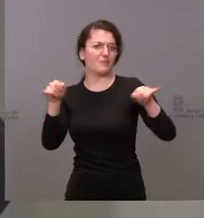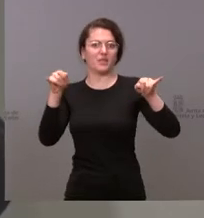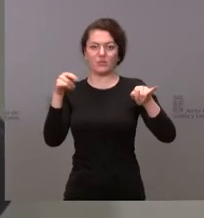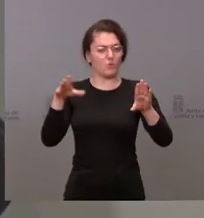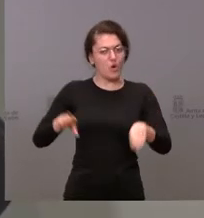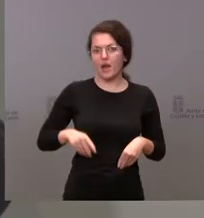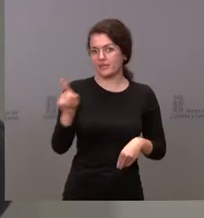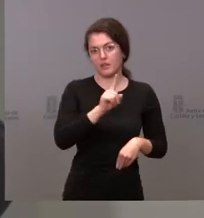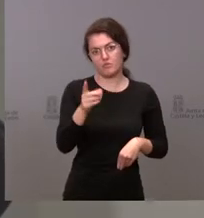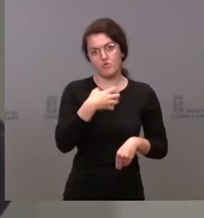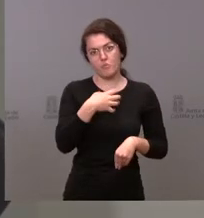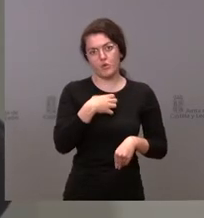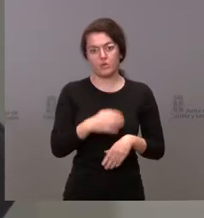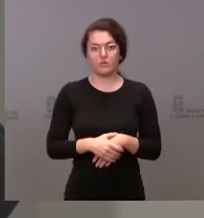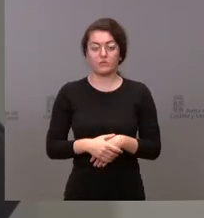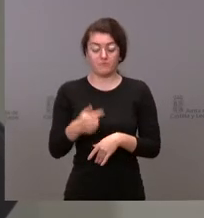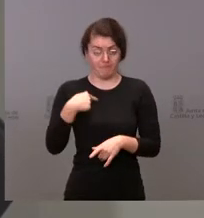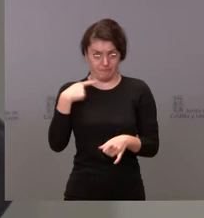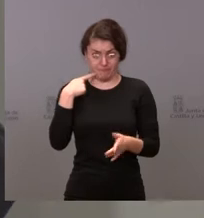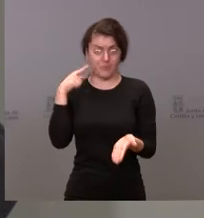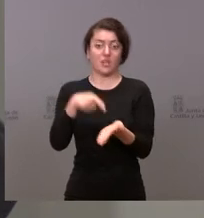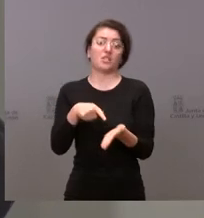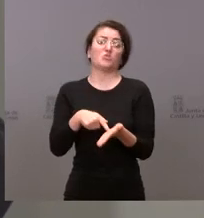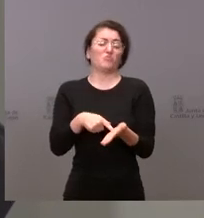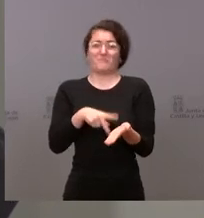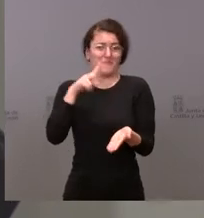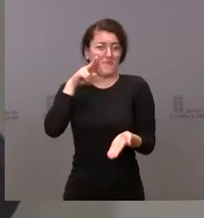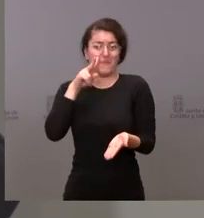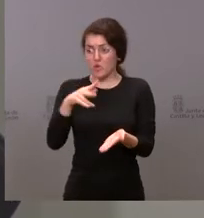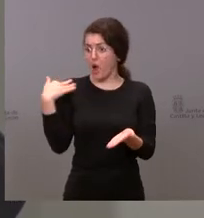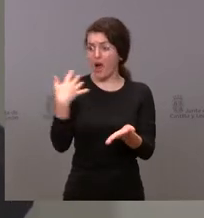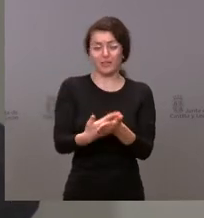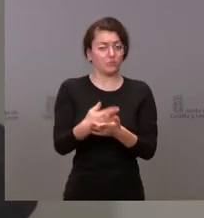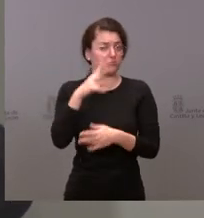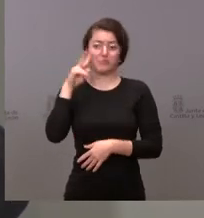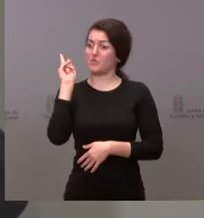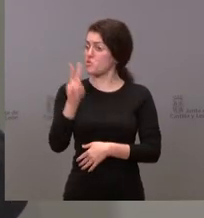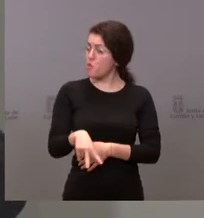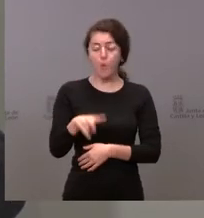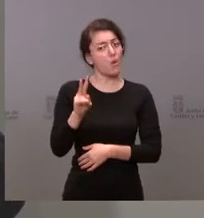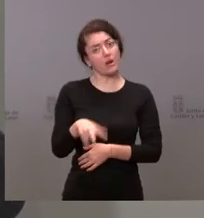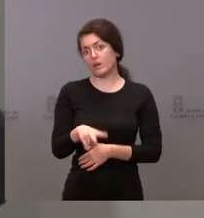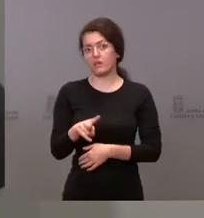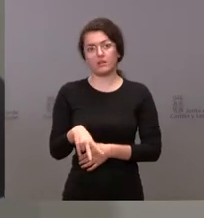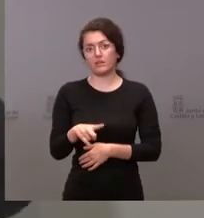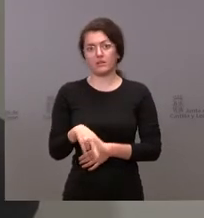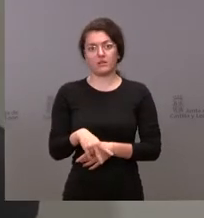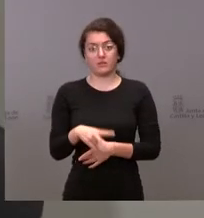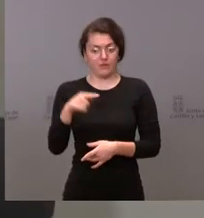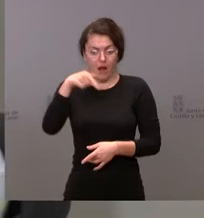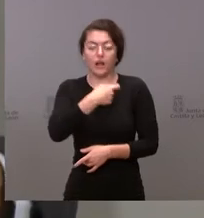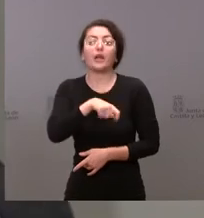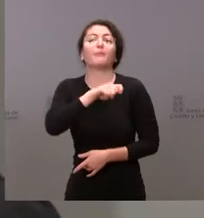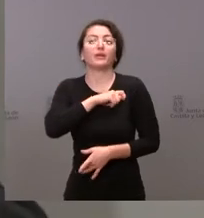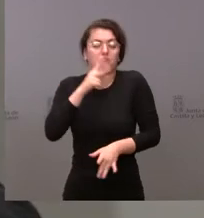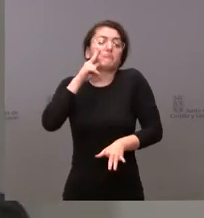insisto no he visto nunca pero nunca es nunca amenazar en España he